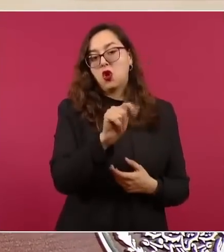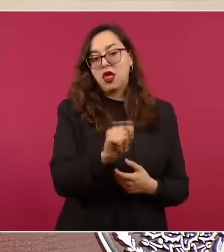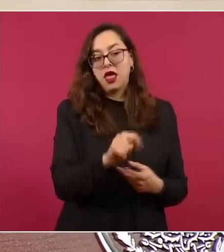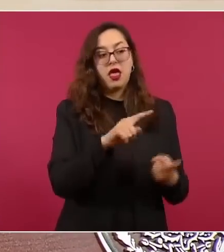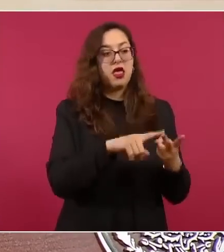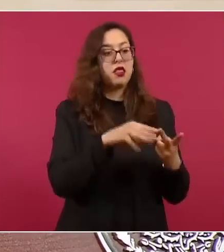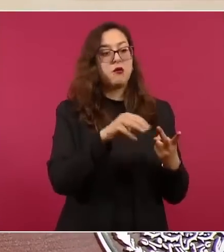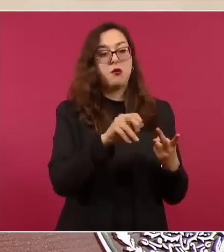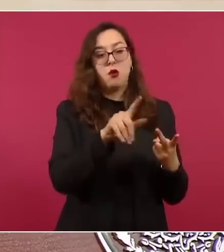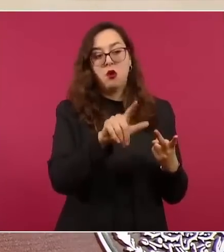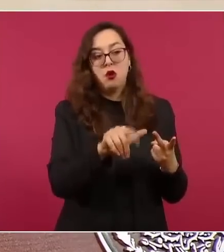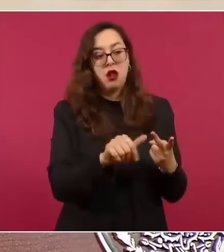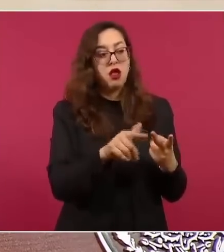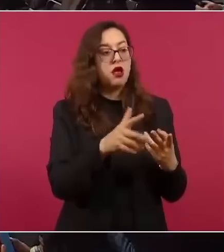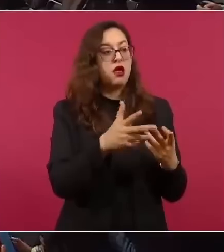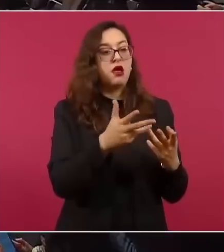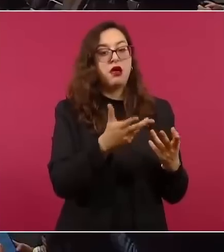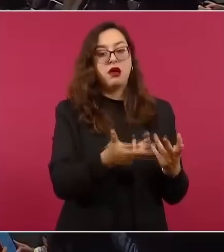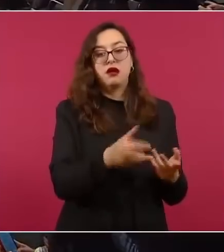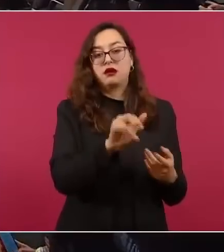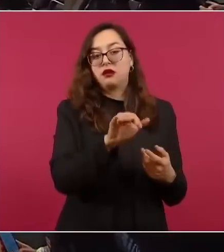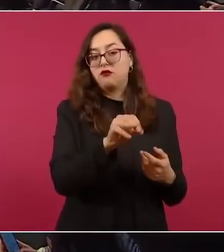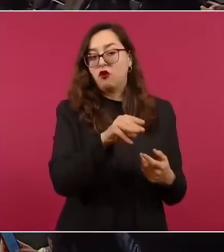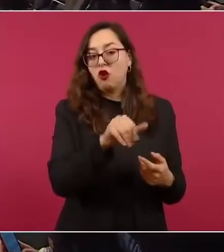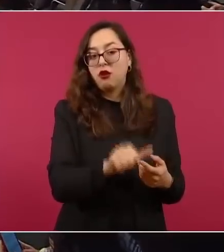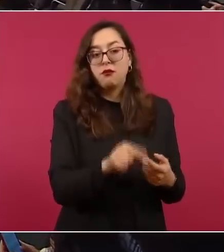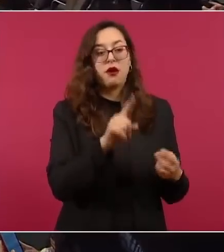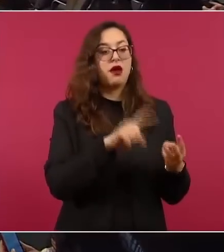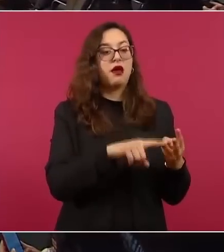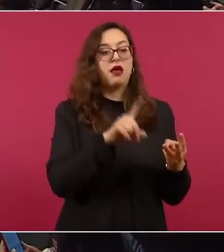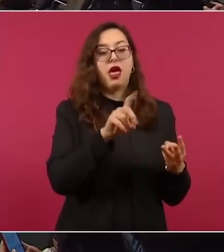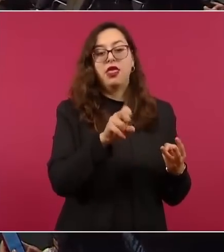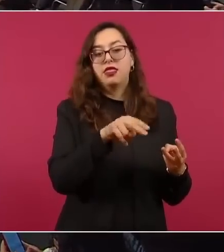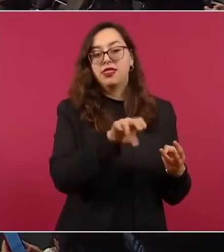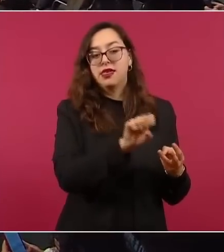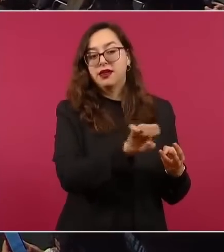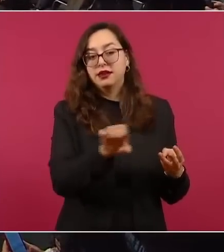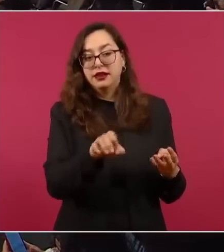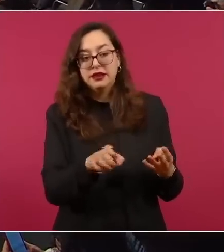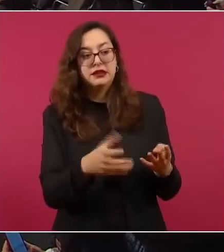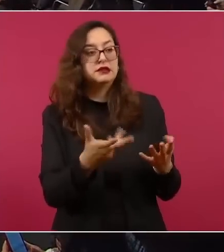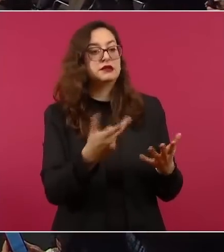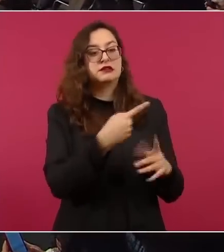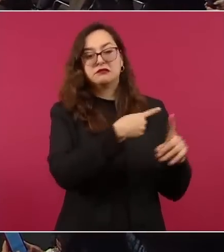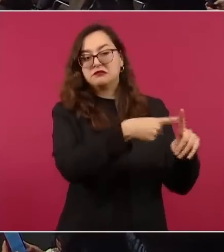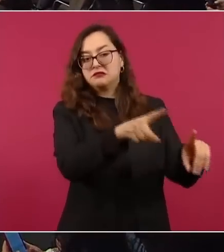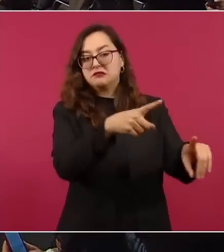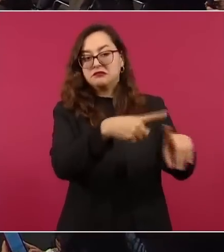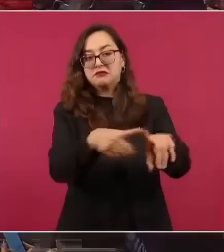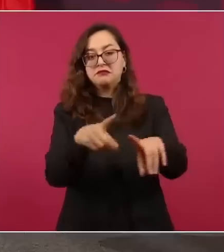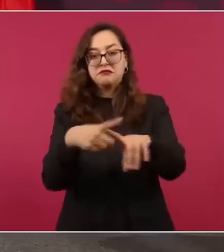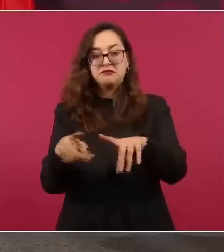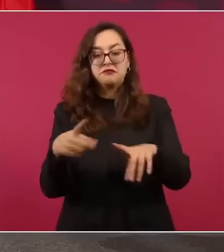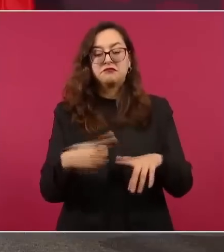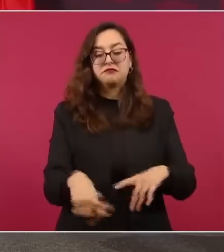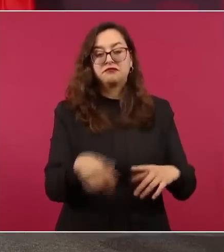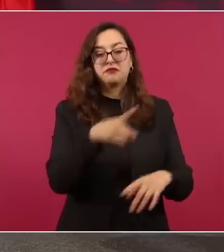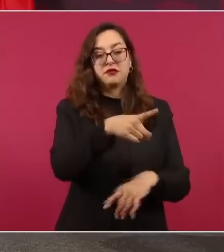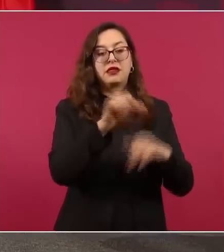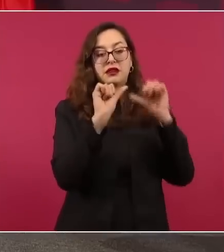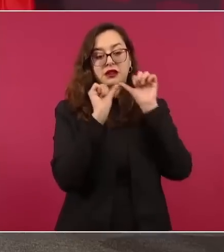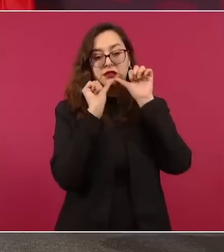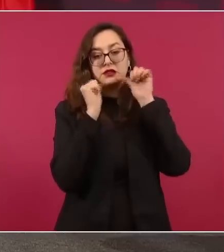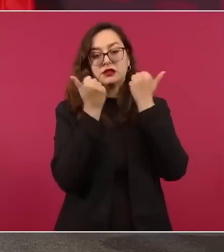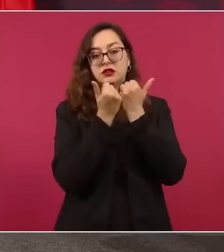a los del Reforma, a la asociación de Claudius